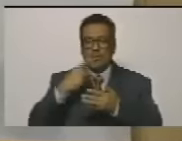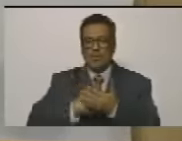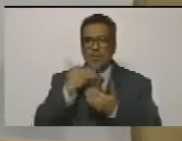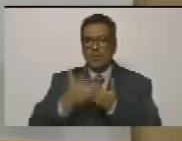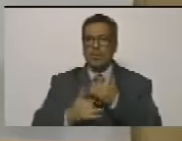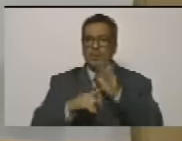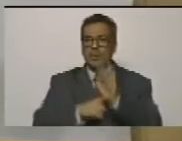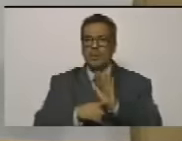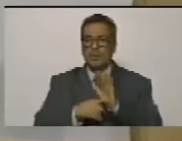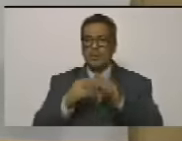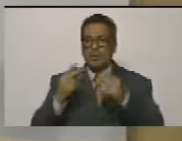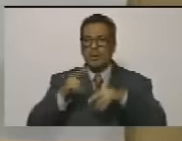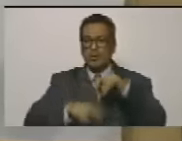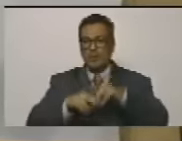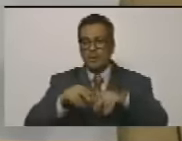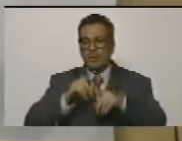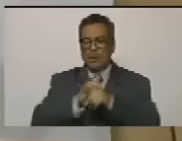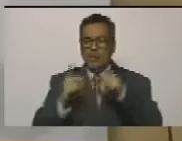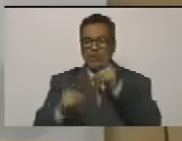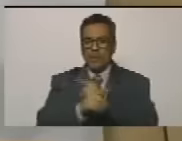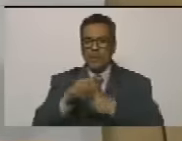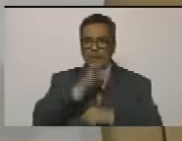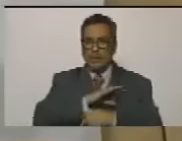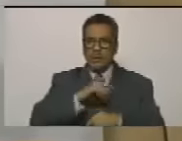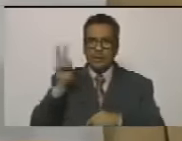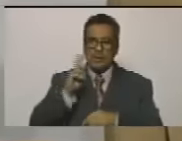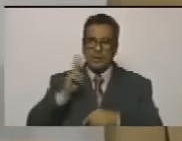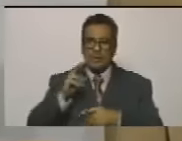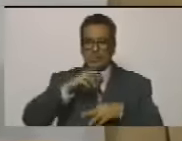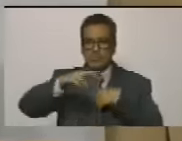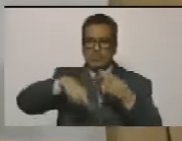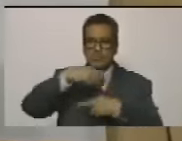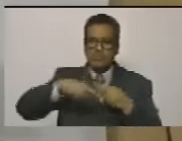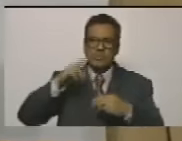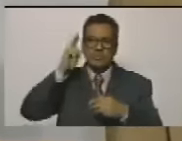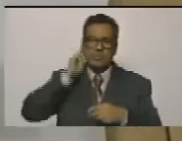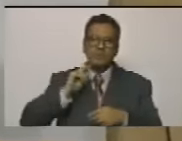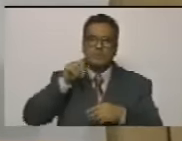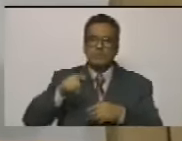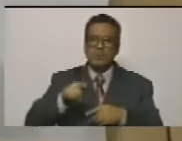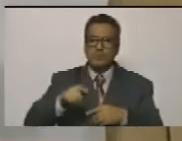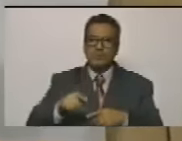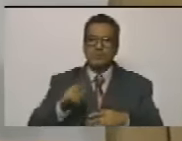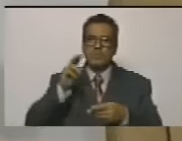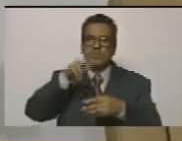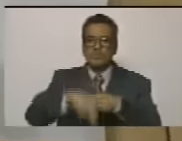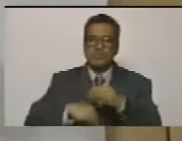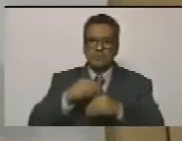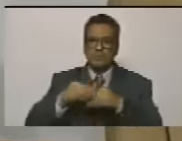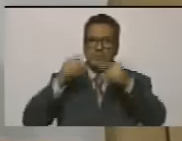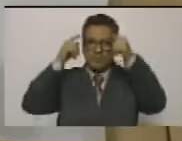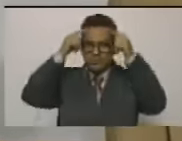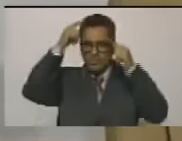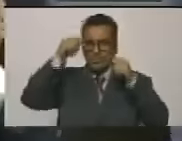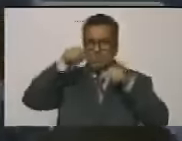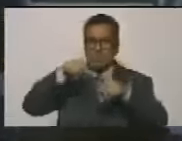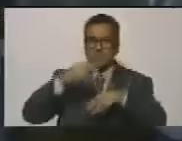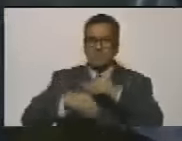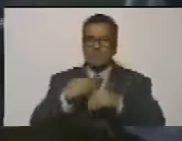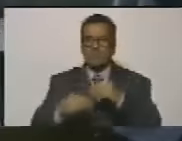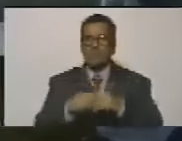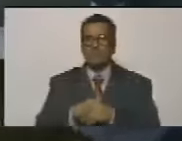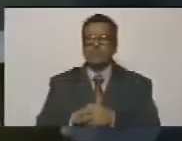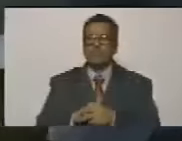que transformó la sociedad venezolana para siempre la revolución bolivariana que encarnó el comandante Hugo Chávez